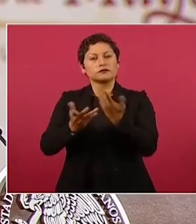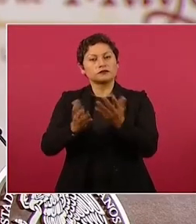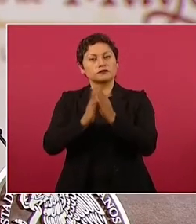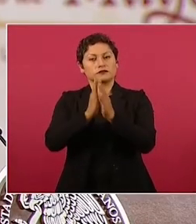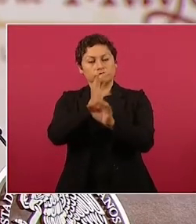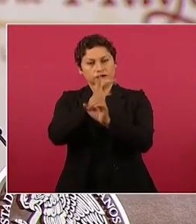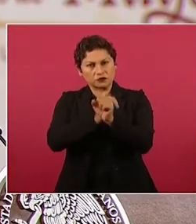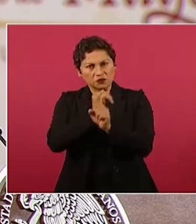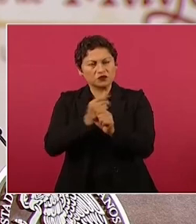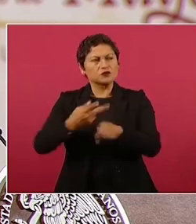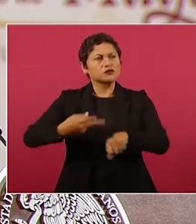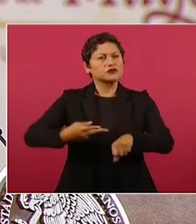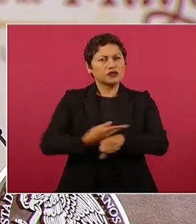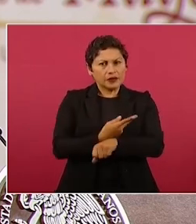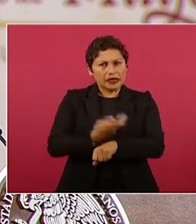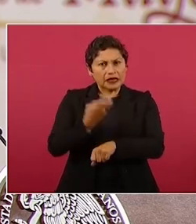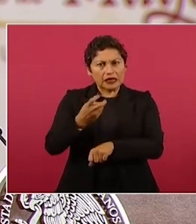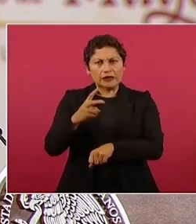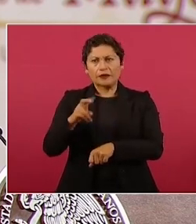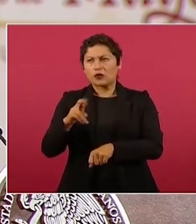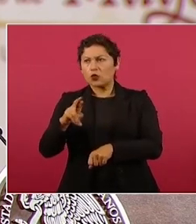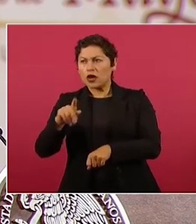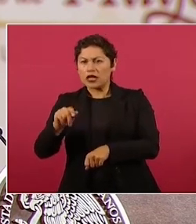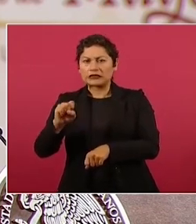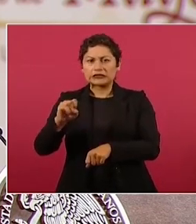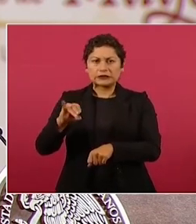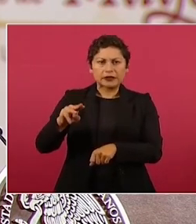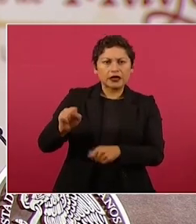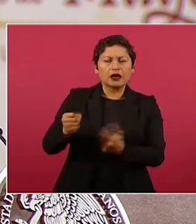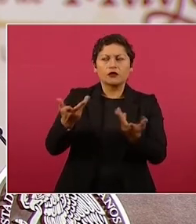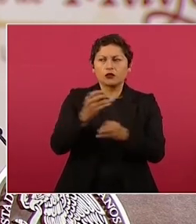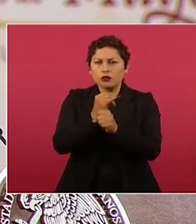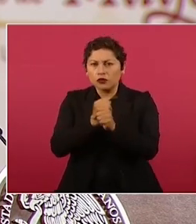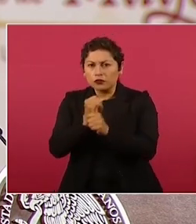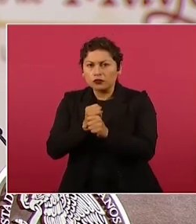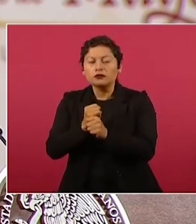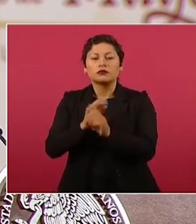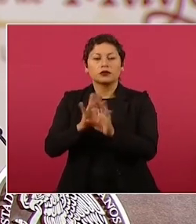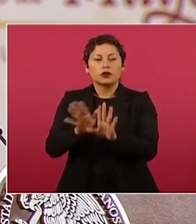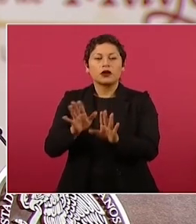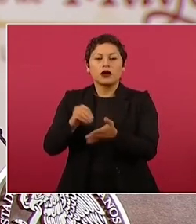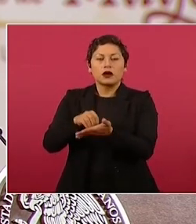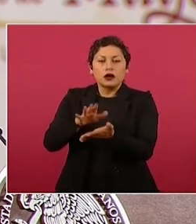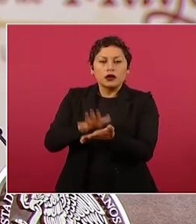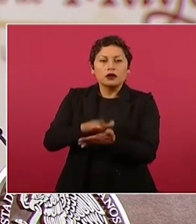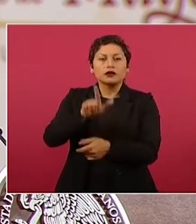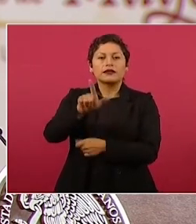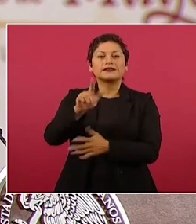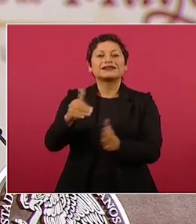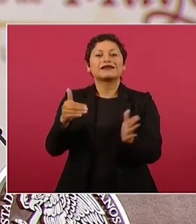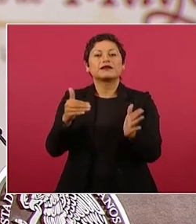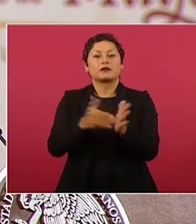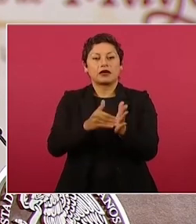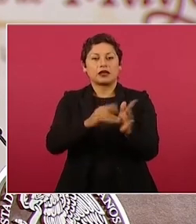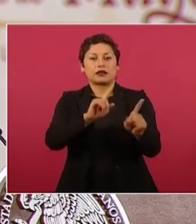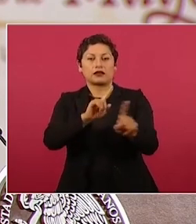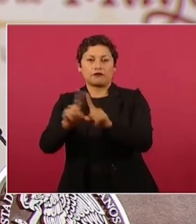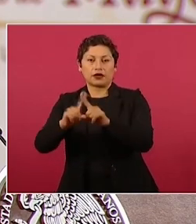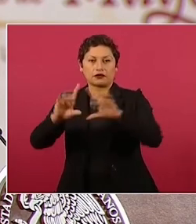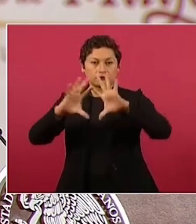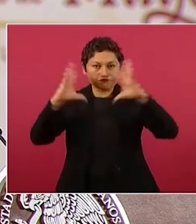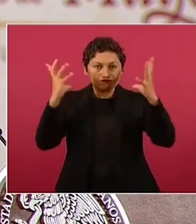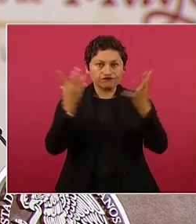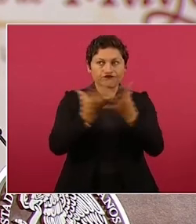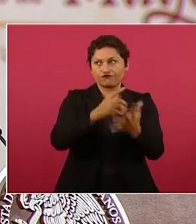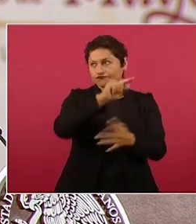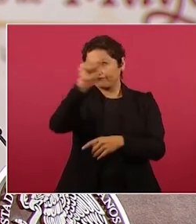humano a humano. De esa manera se han registrado un poquito más de 17 mil casos en el mundo, pero es muy